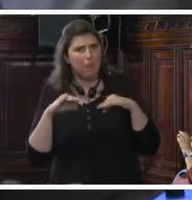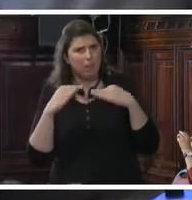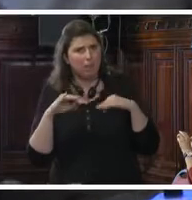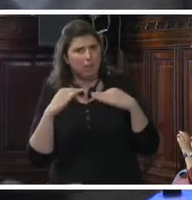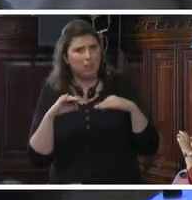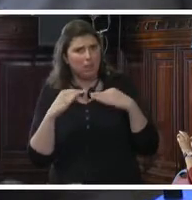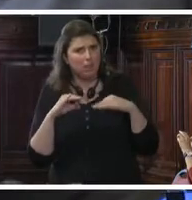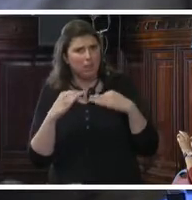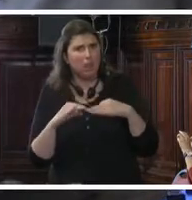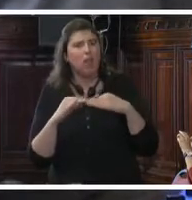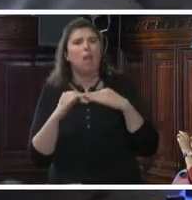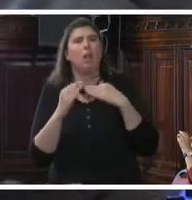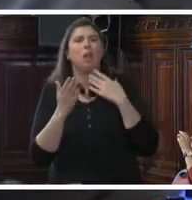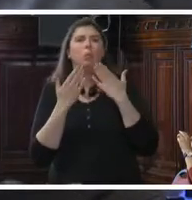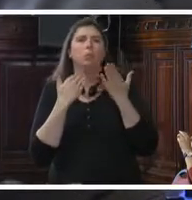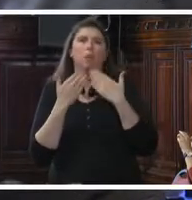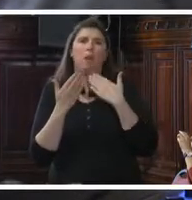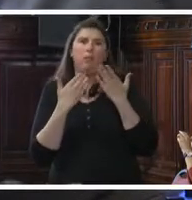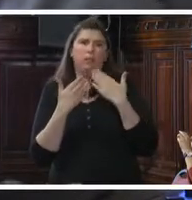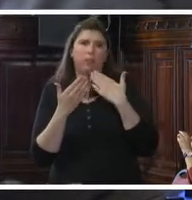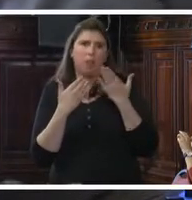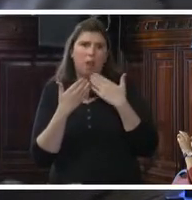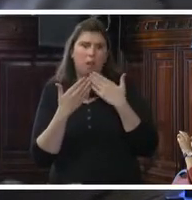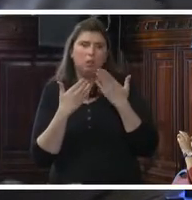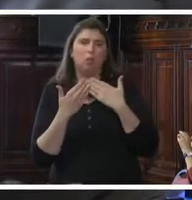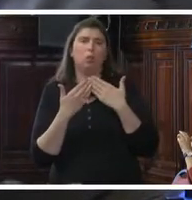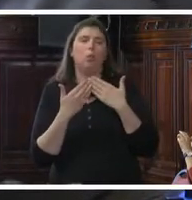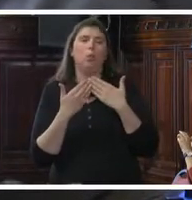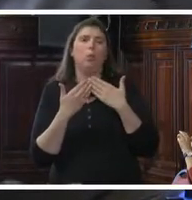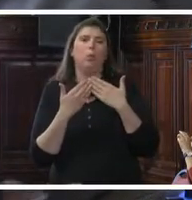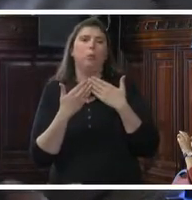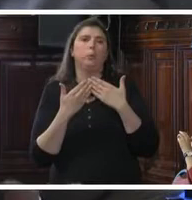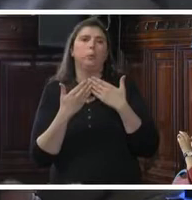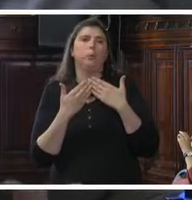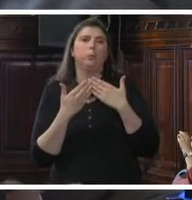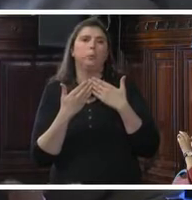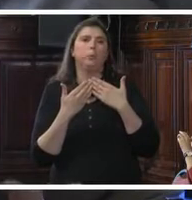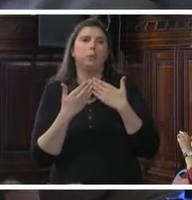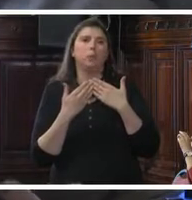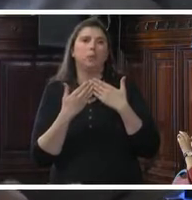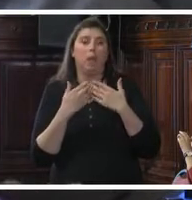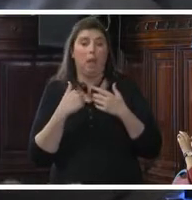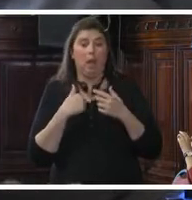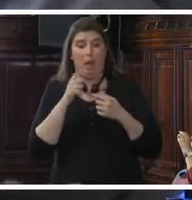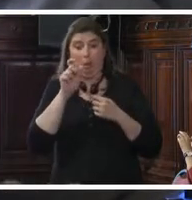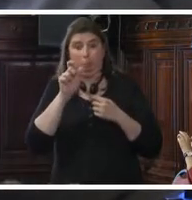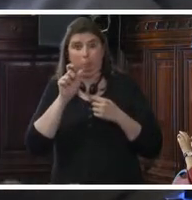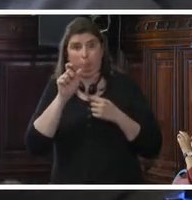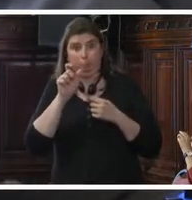es de la intencionalidad